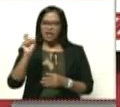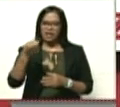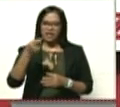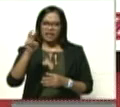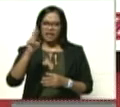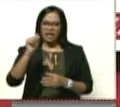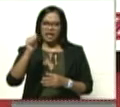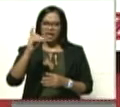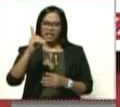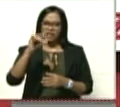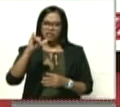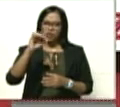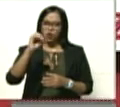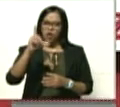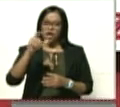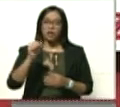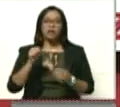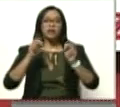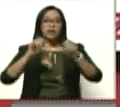Gladiola. las cosechaban ellos.